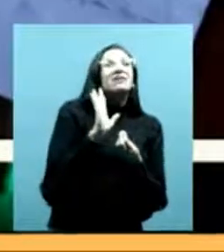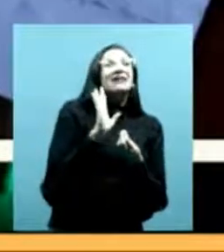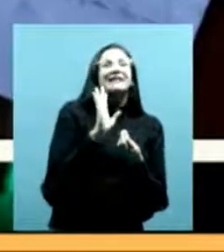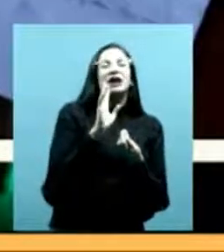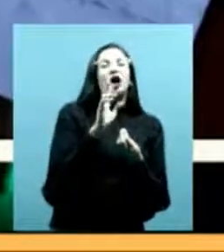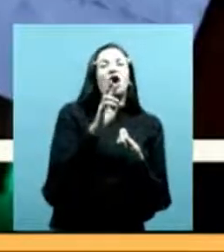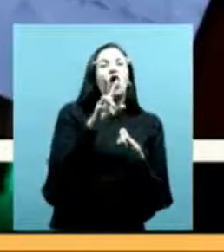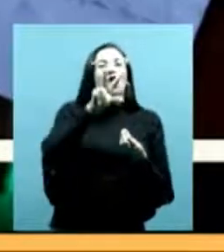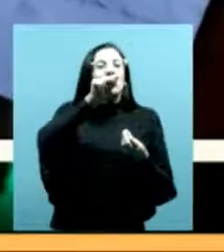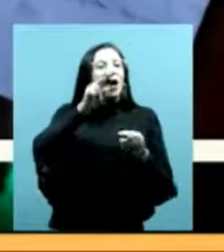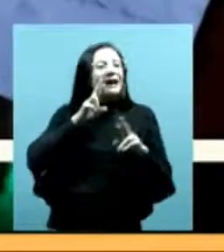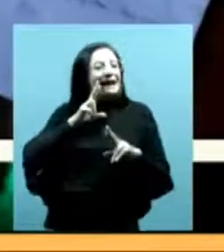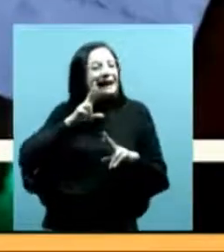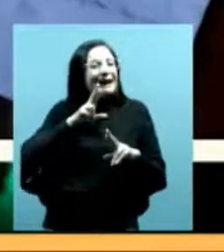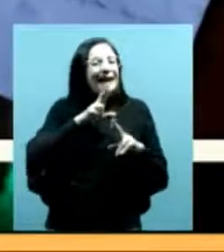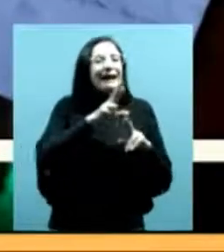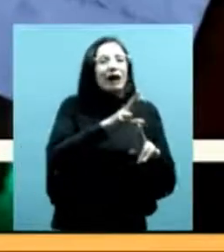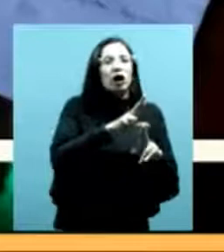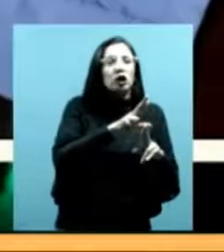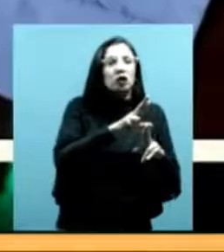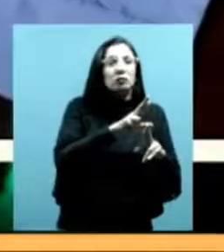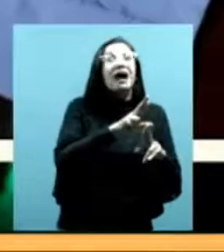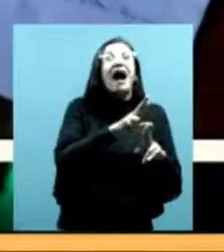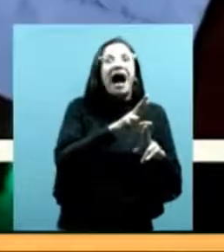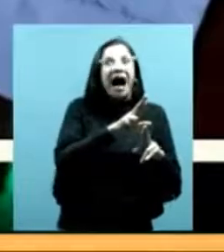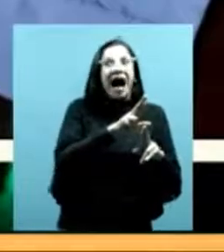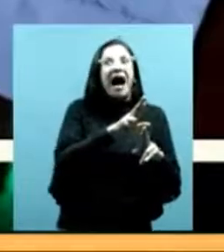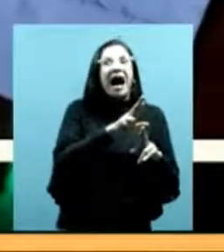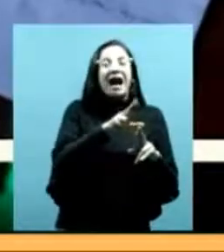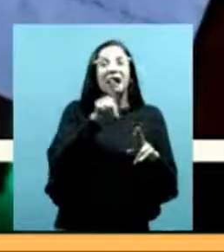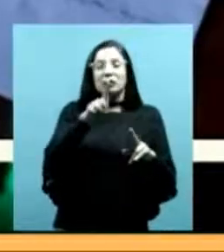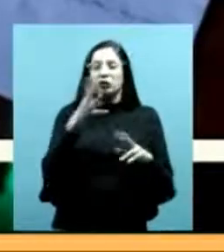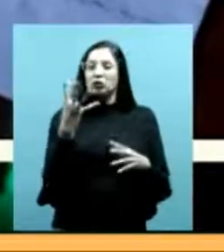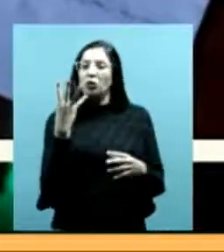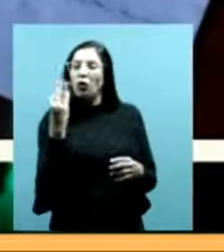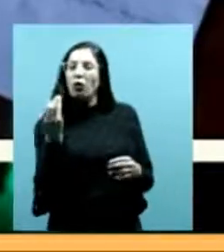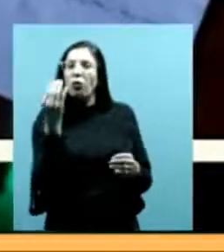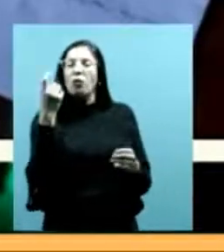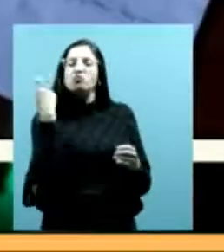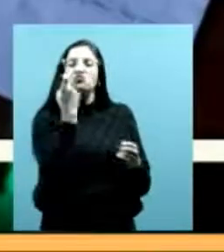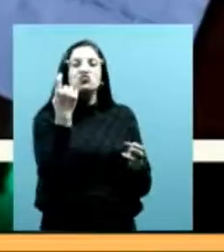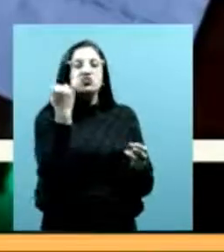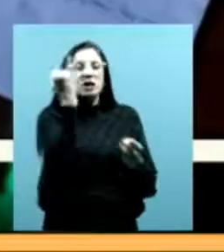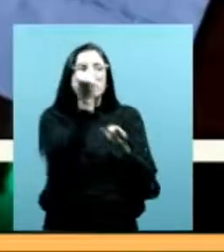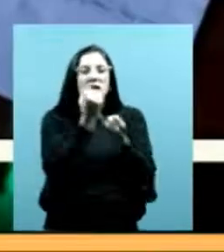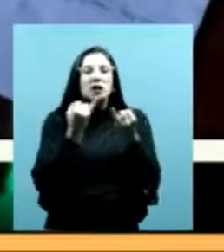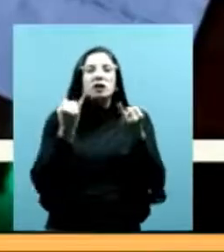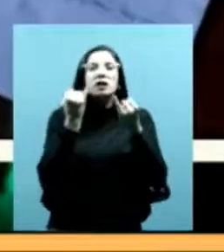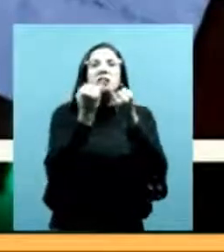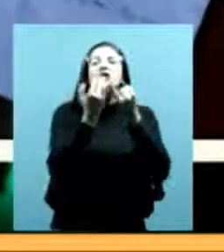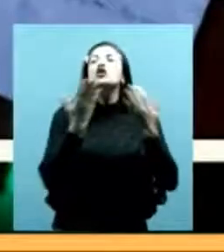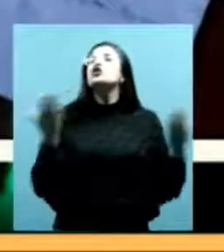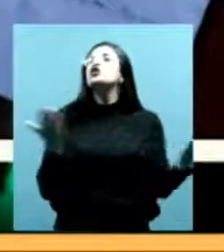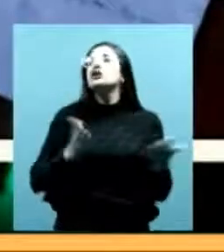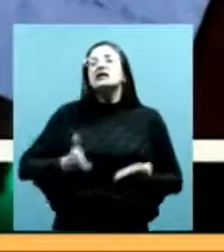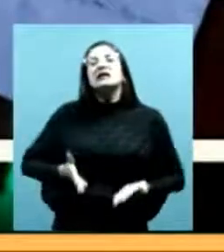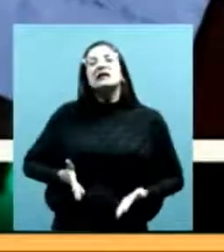entonces las búsquedas de identificación de identidad de Tugun Tugun es un lugar de origen el territorio